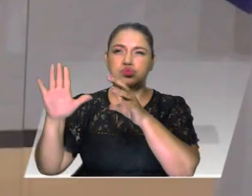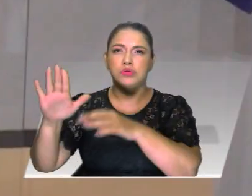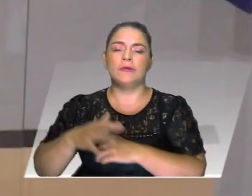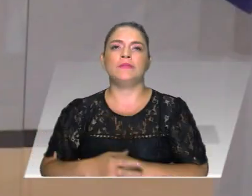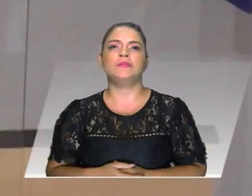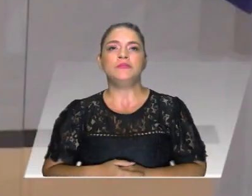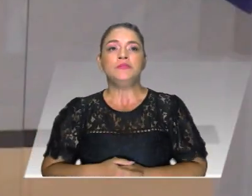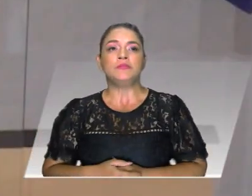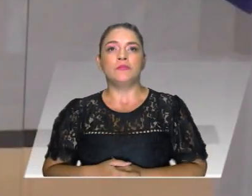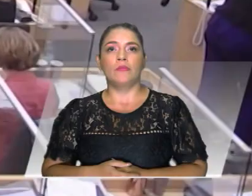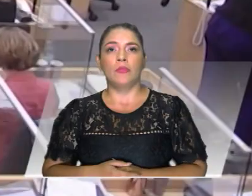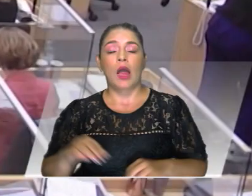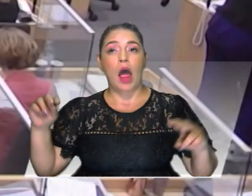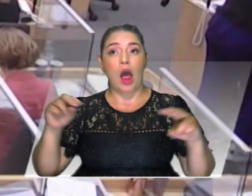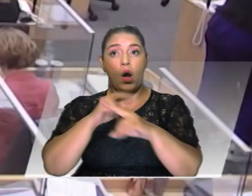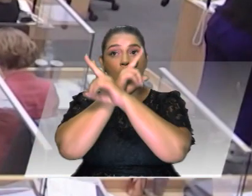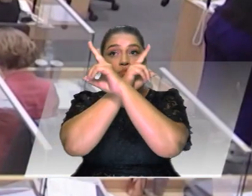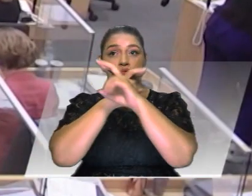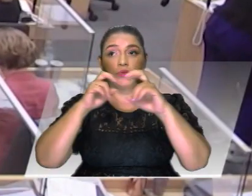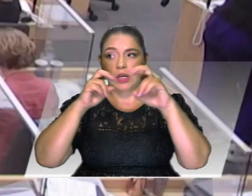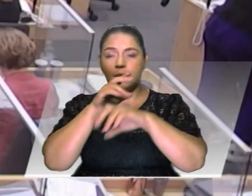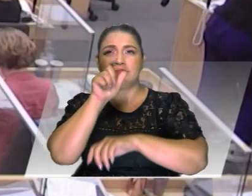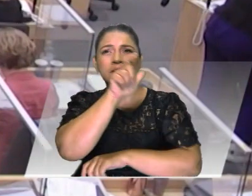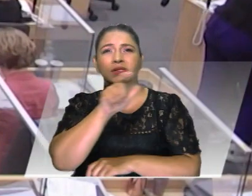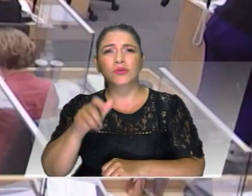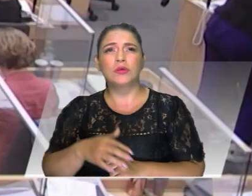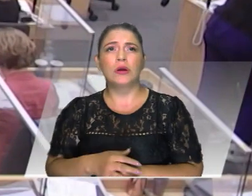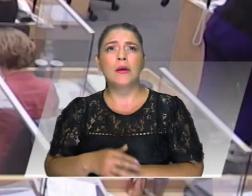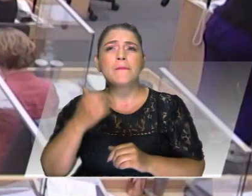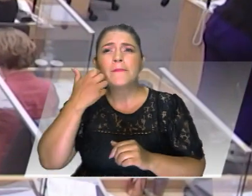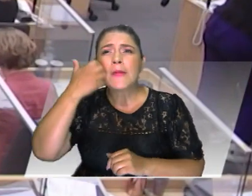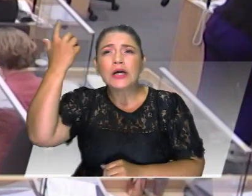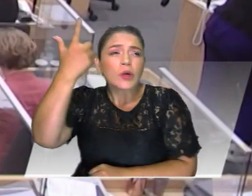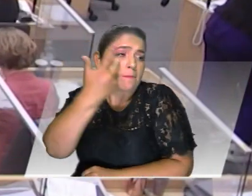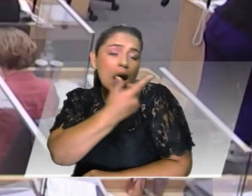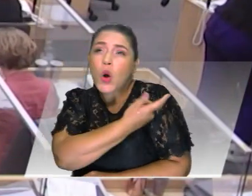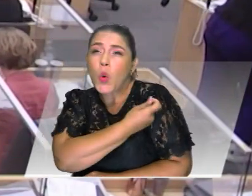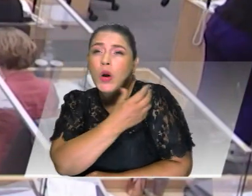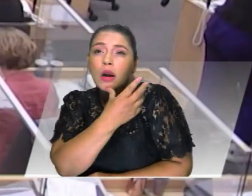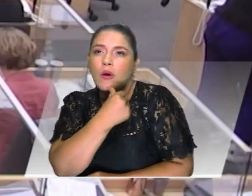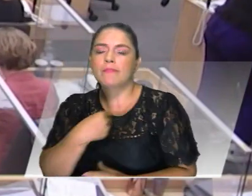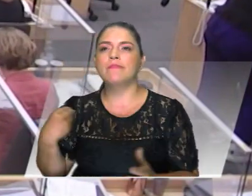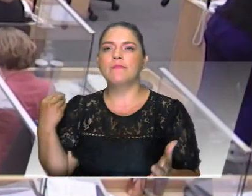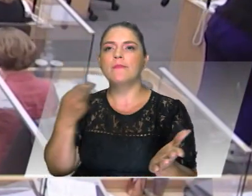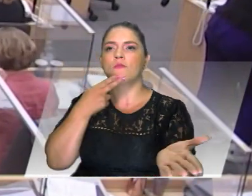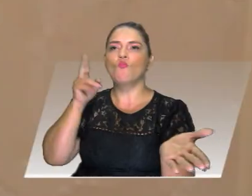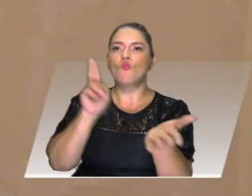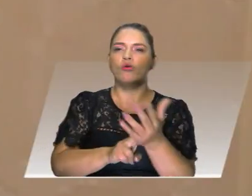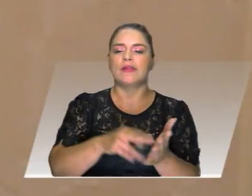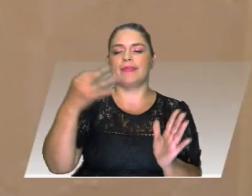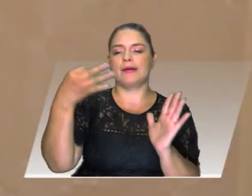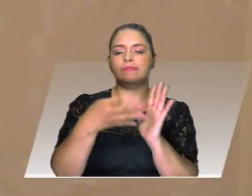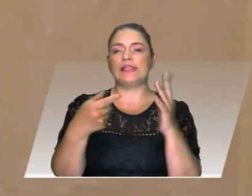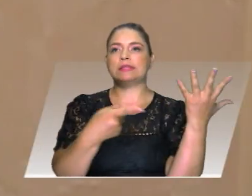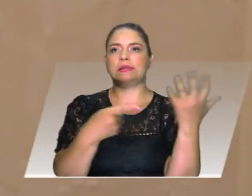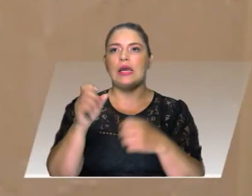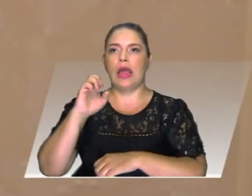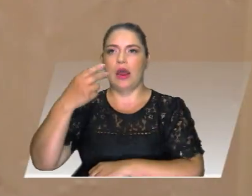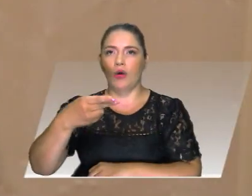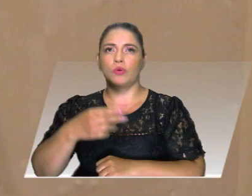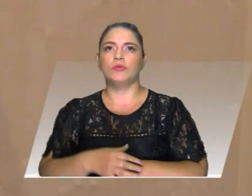En Austria multarán hasta con 3.600 euros a los adultos que no se vacunen contra el COVID-19. La norma fue aprobada por